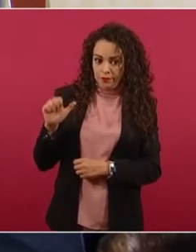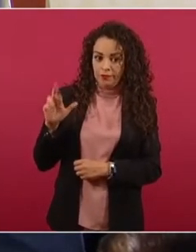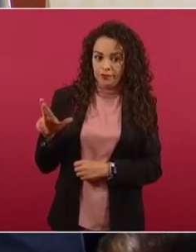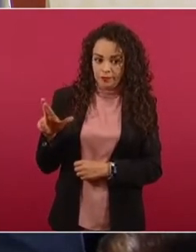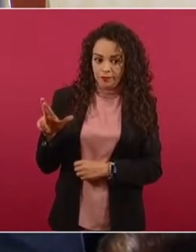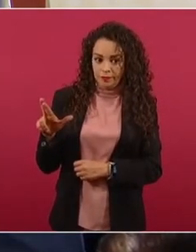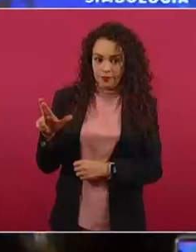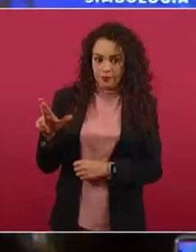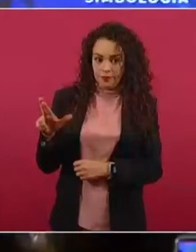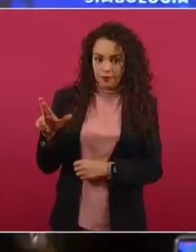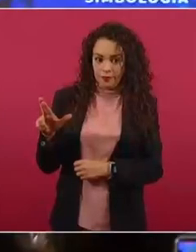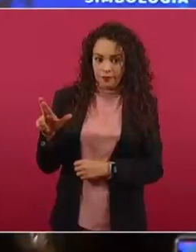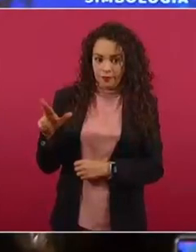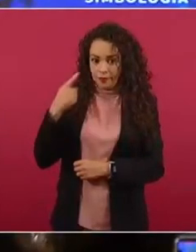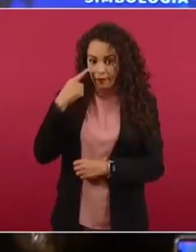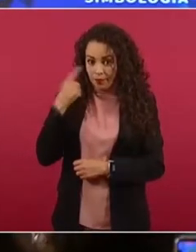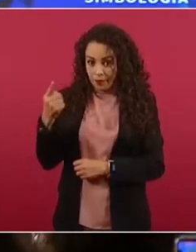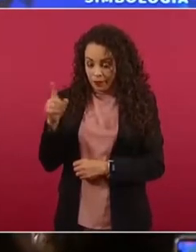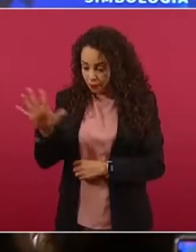esta es la laguna, aquí,